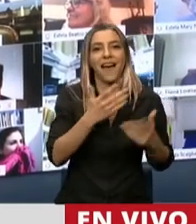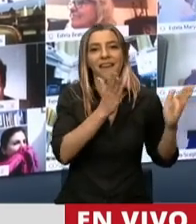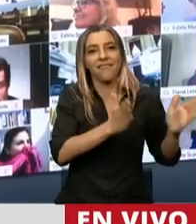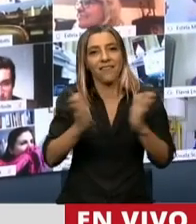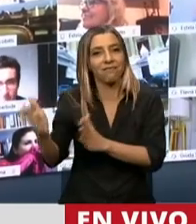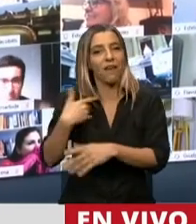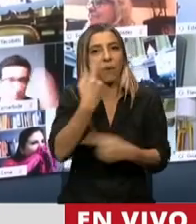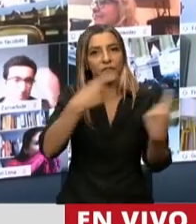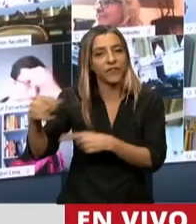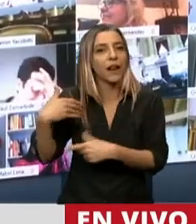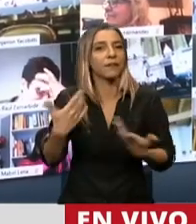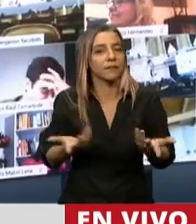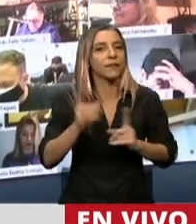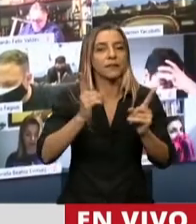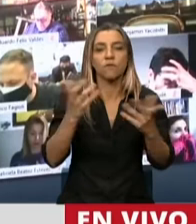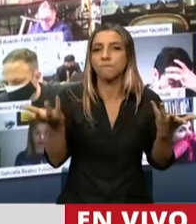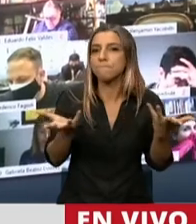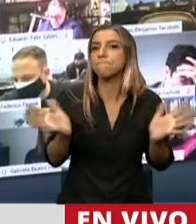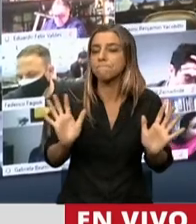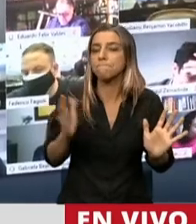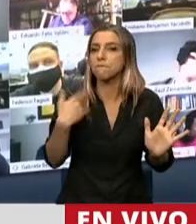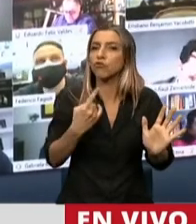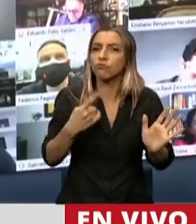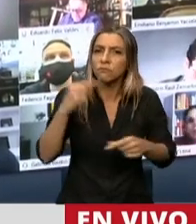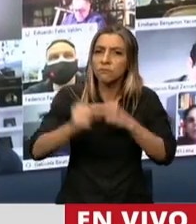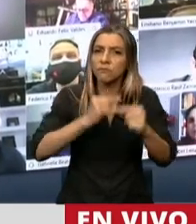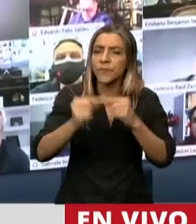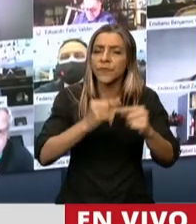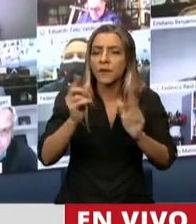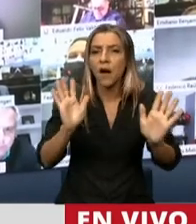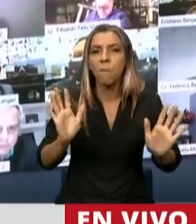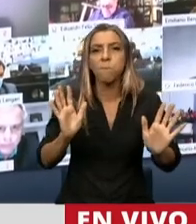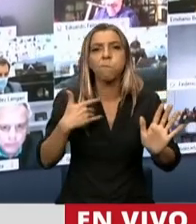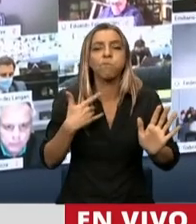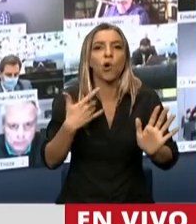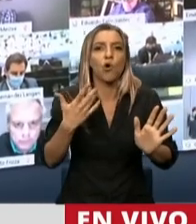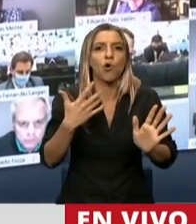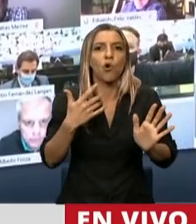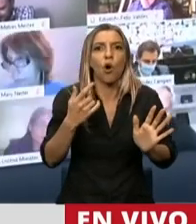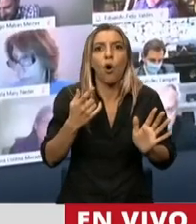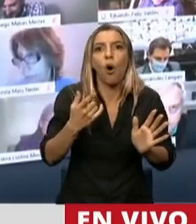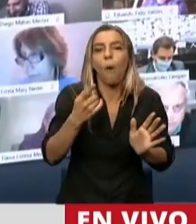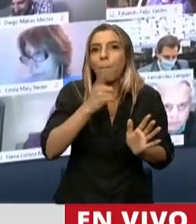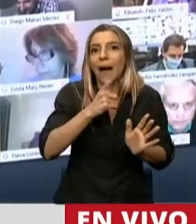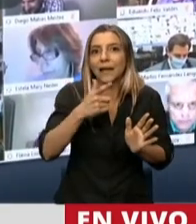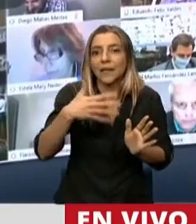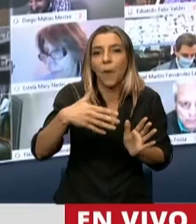ya aprobadas para usos limitados, nos estamos acercando, aunque ninguna todavía está aprobada para su uso masivo.